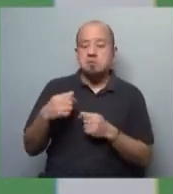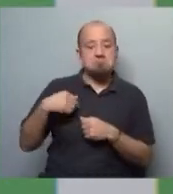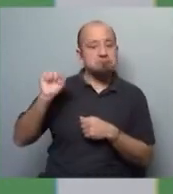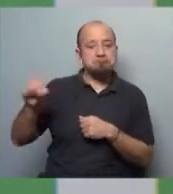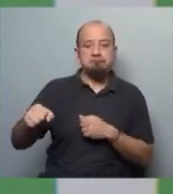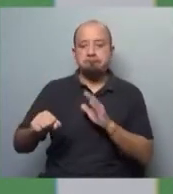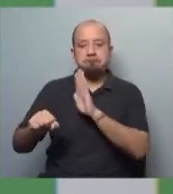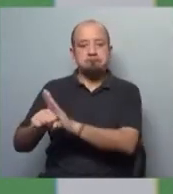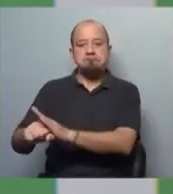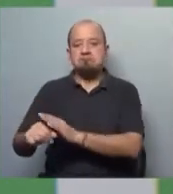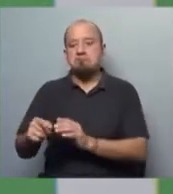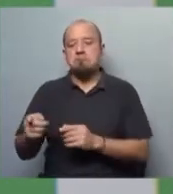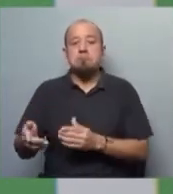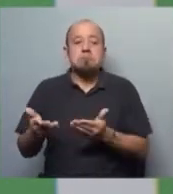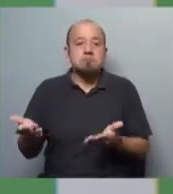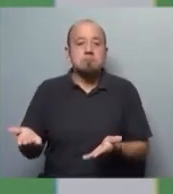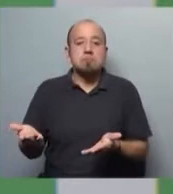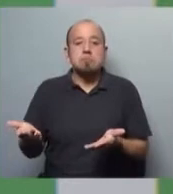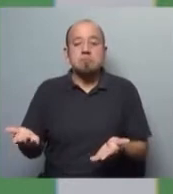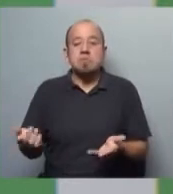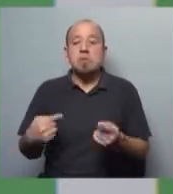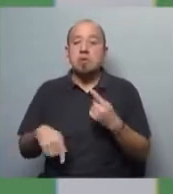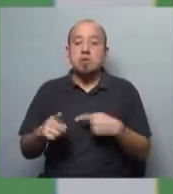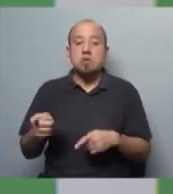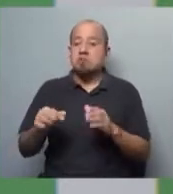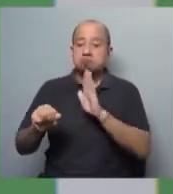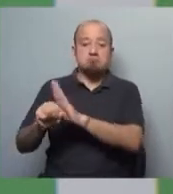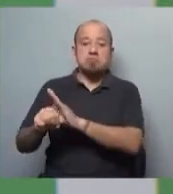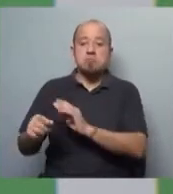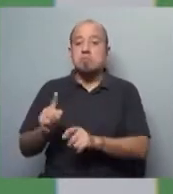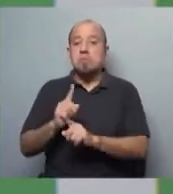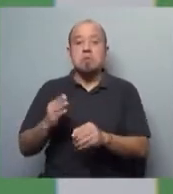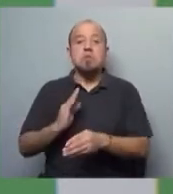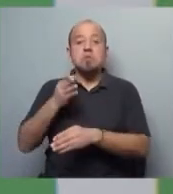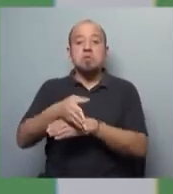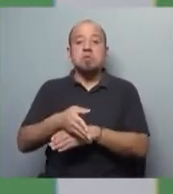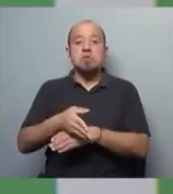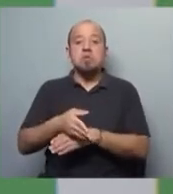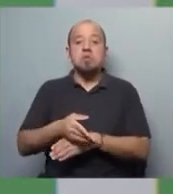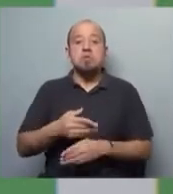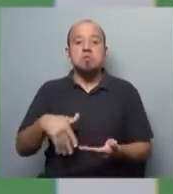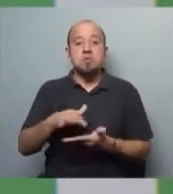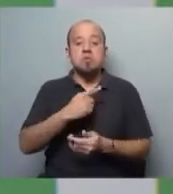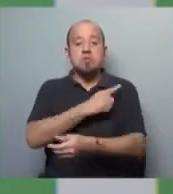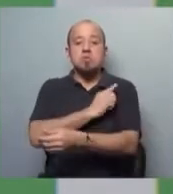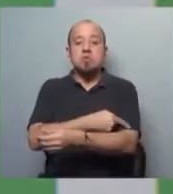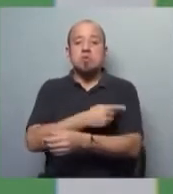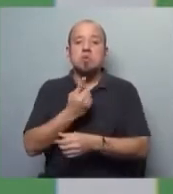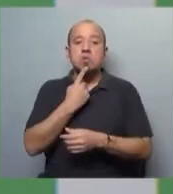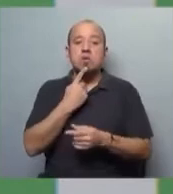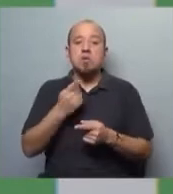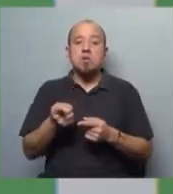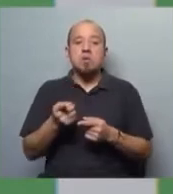ser escuchadas, no se les permite tener acceso a los espacios de poder, de decisión política.